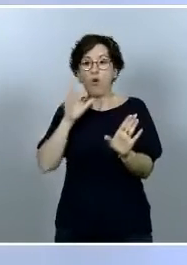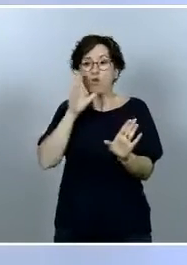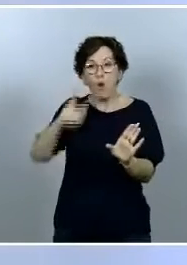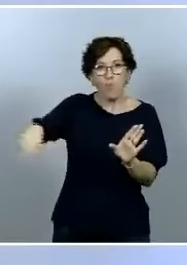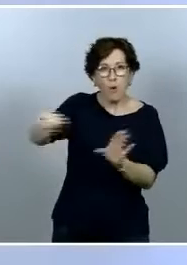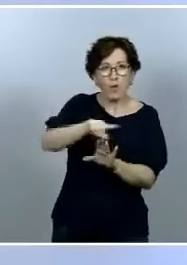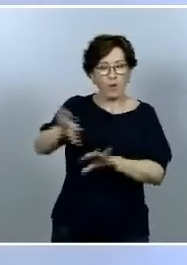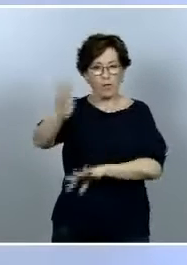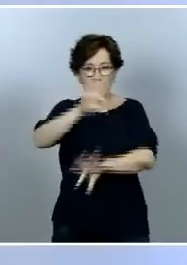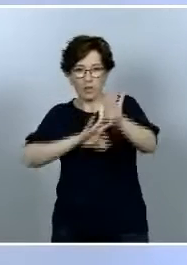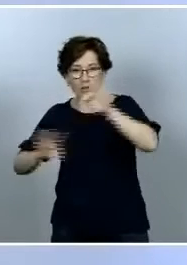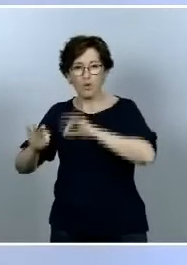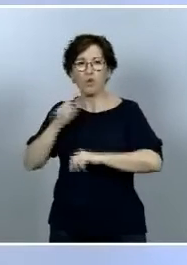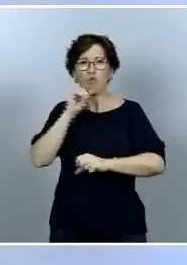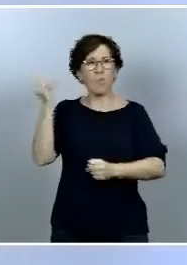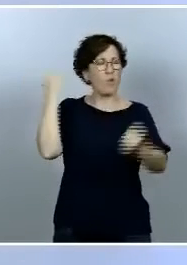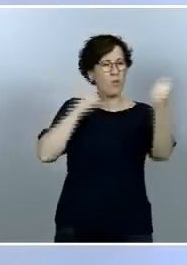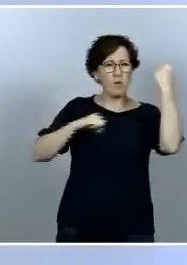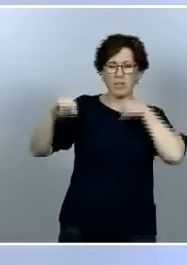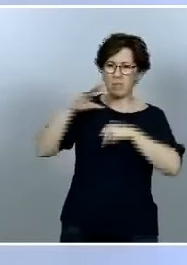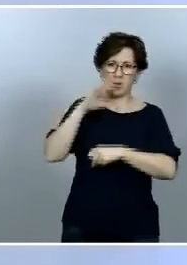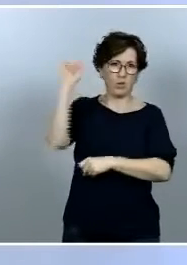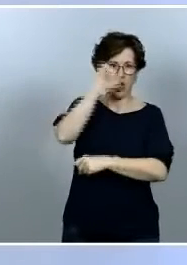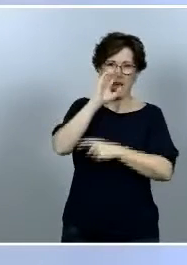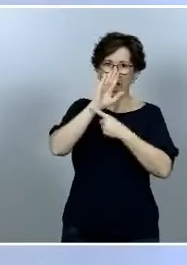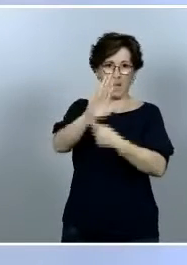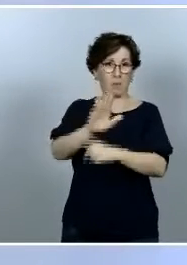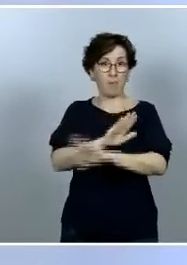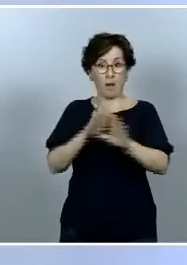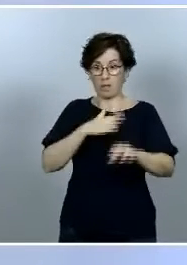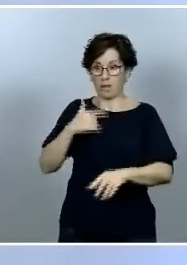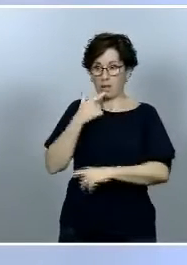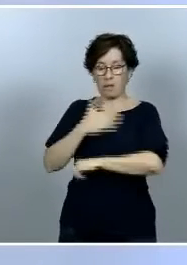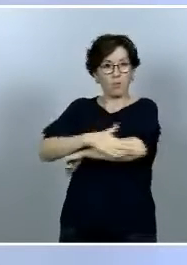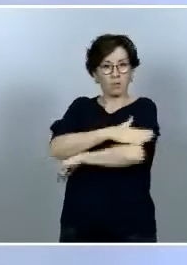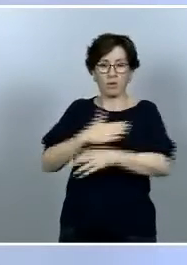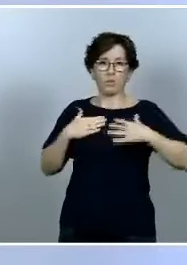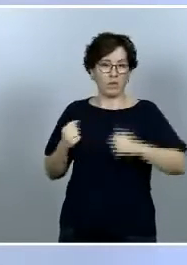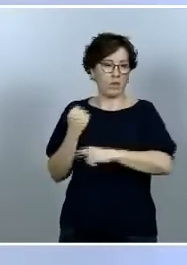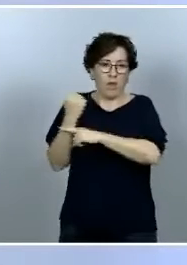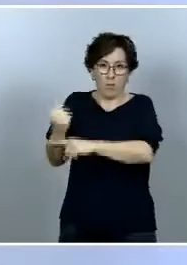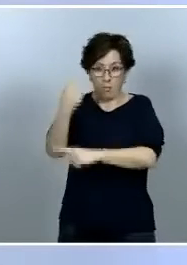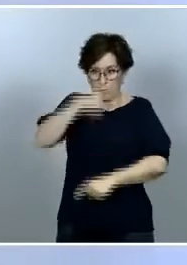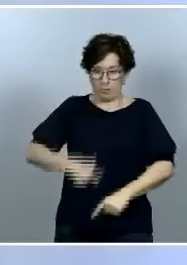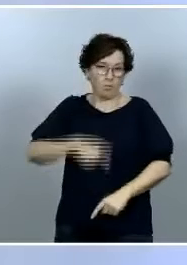han tenido un comportamiento ejemplar y por tanto cuentan con el apoyo del Ministerio de Sanidad y de su ministro en particular